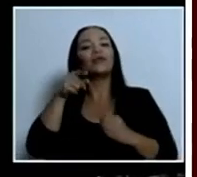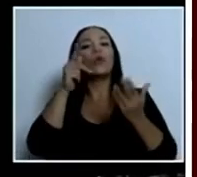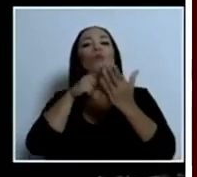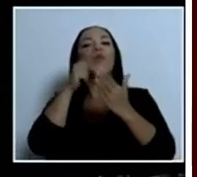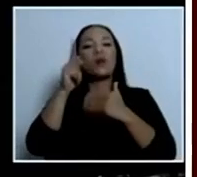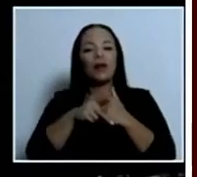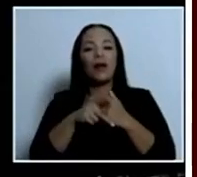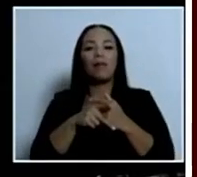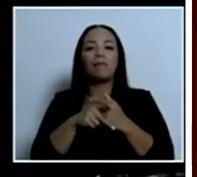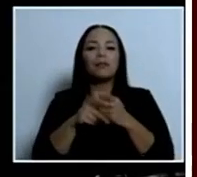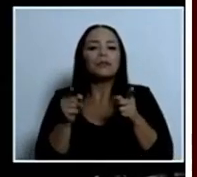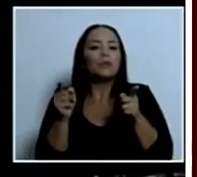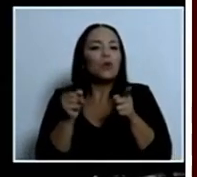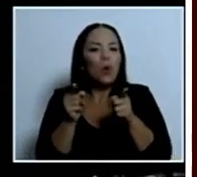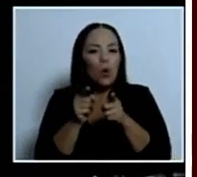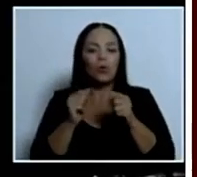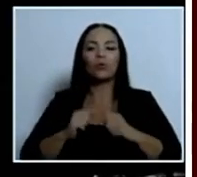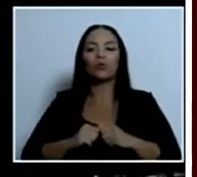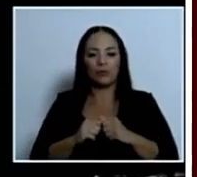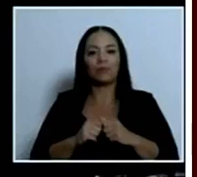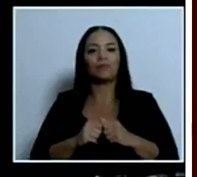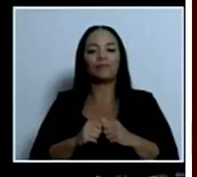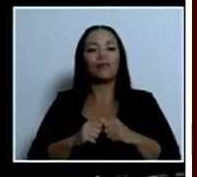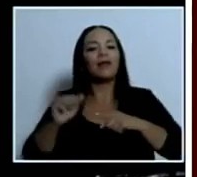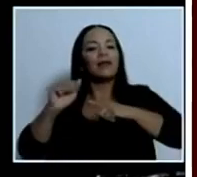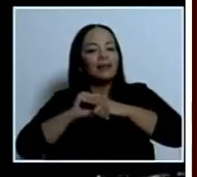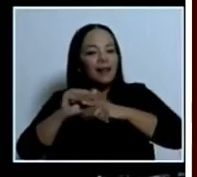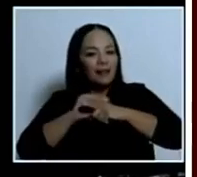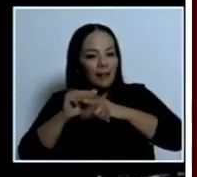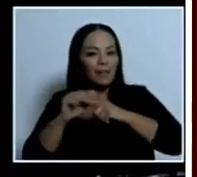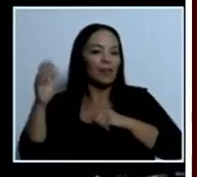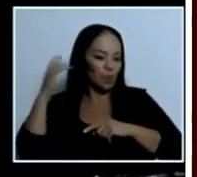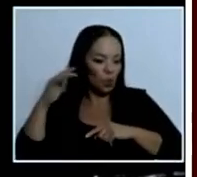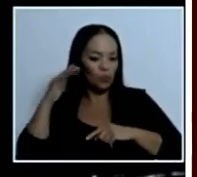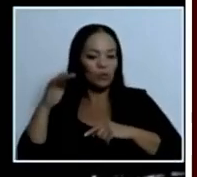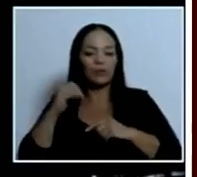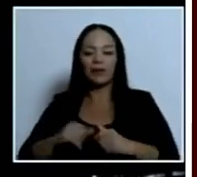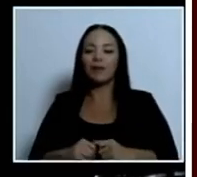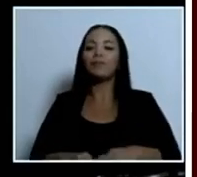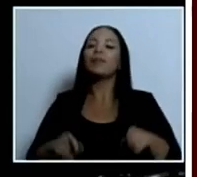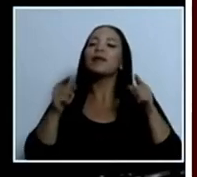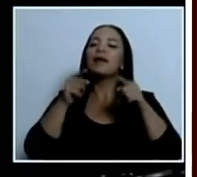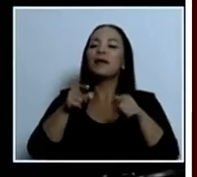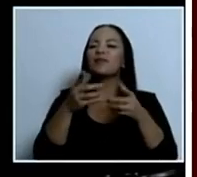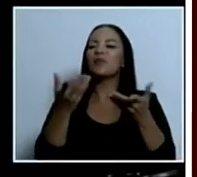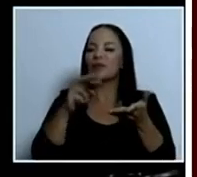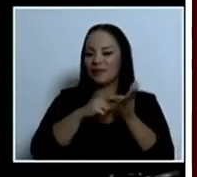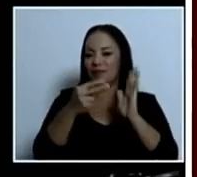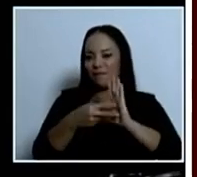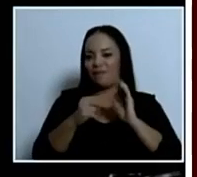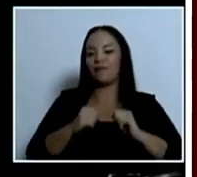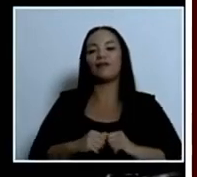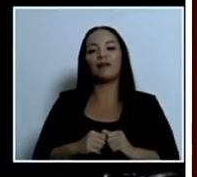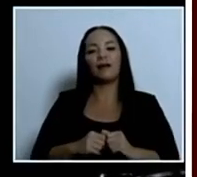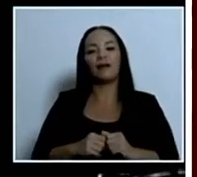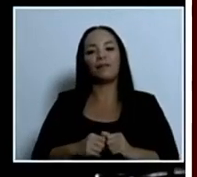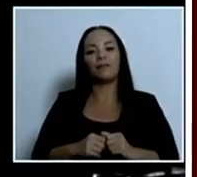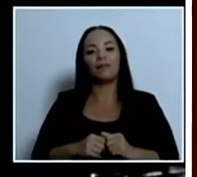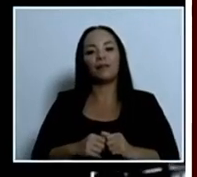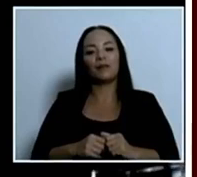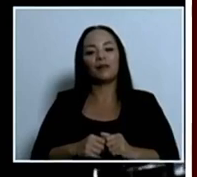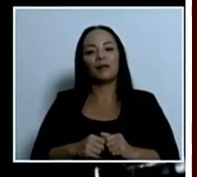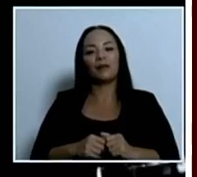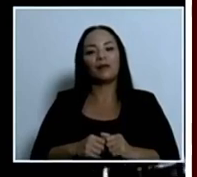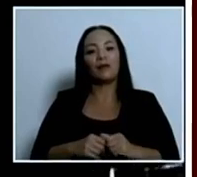cortos e intensivos de entrenamiento musical. Esto se traduce en una herramienta,